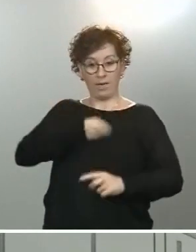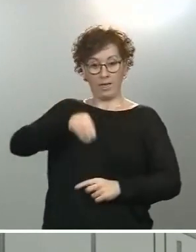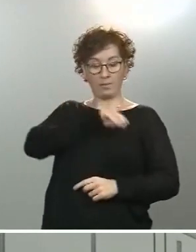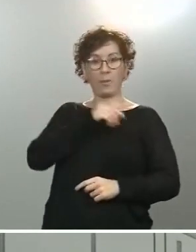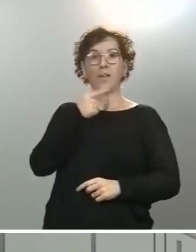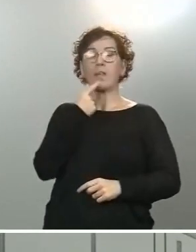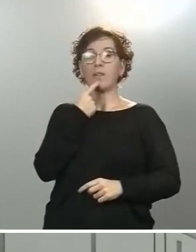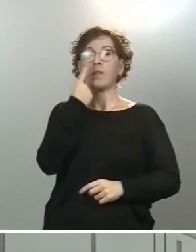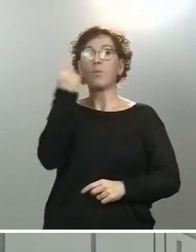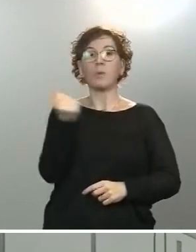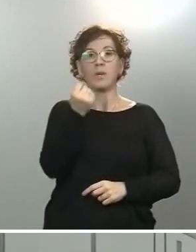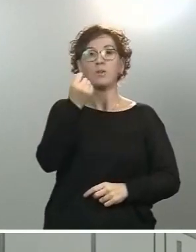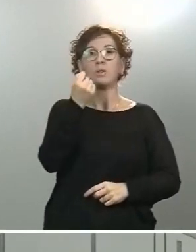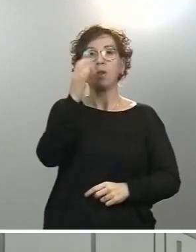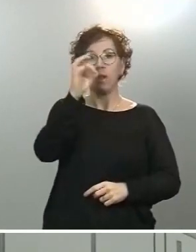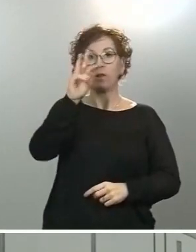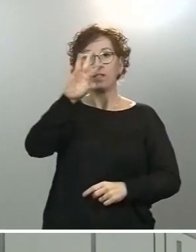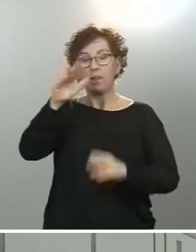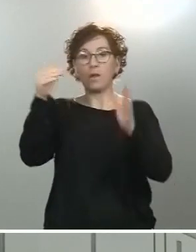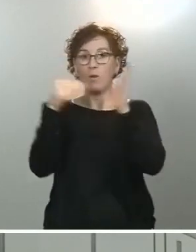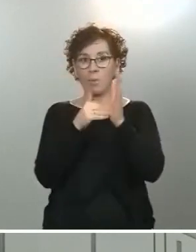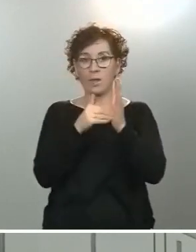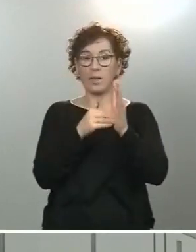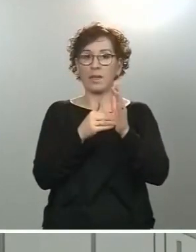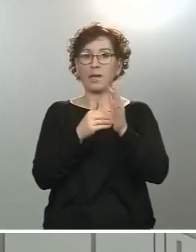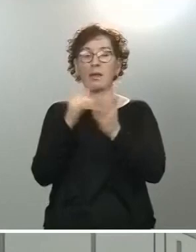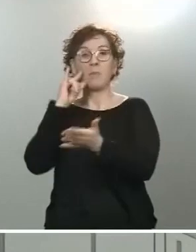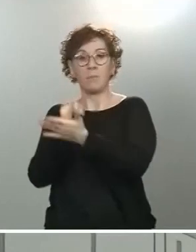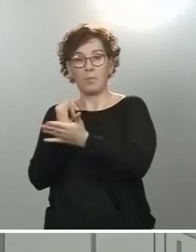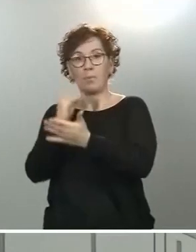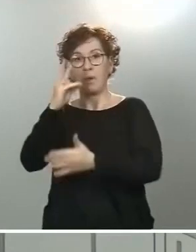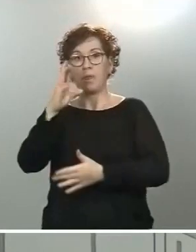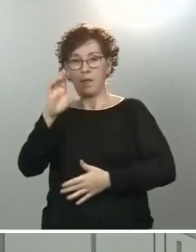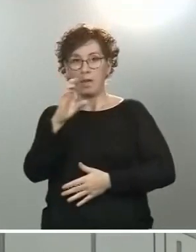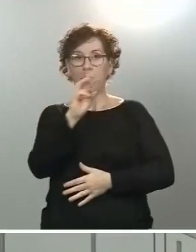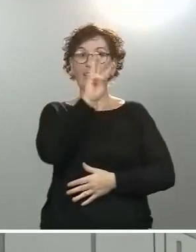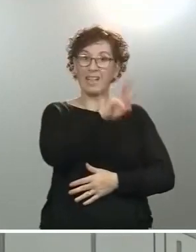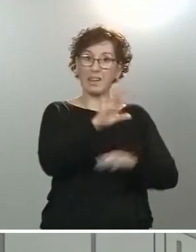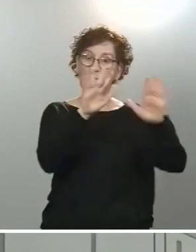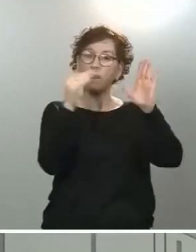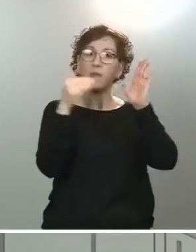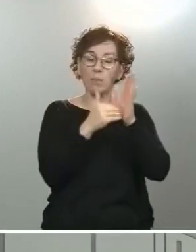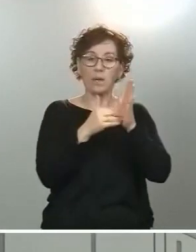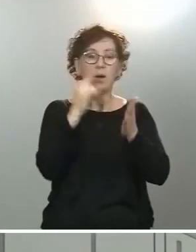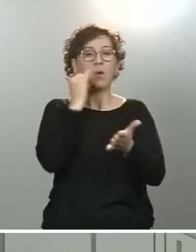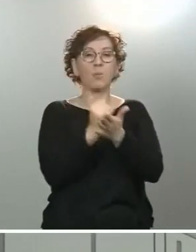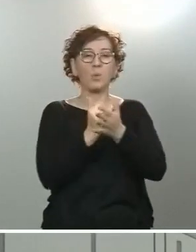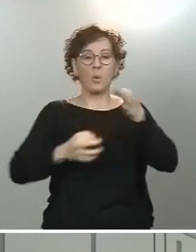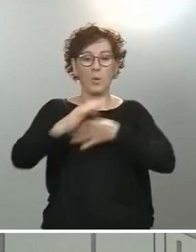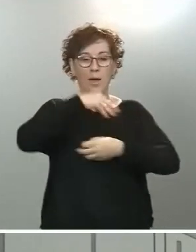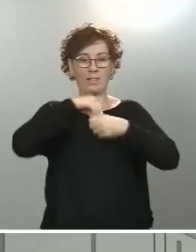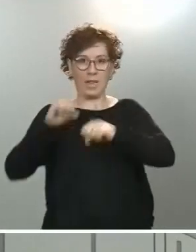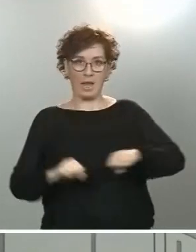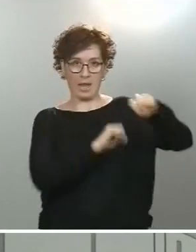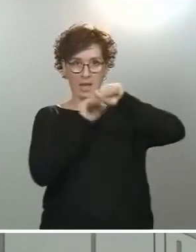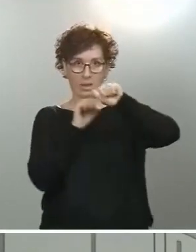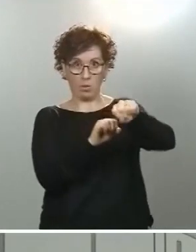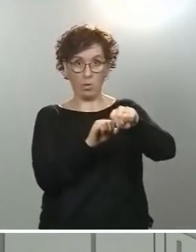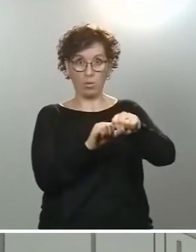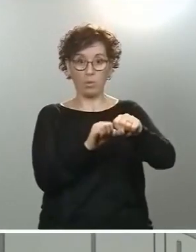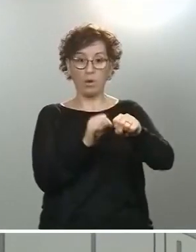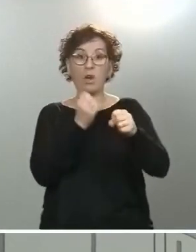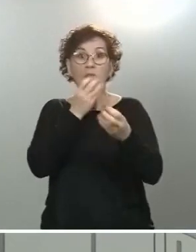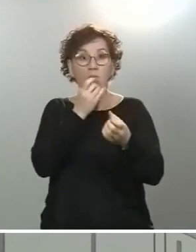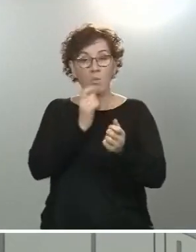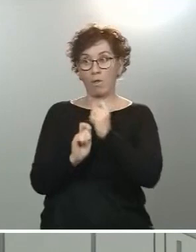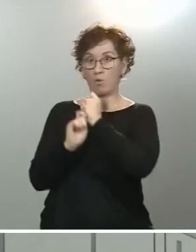pruebas de PCR y 310.000 pruebas de anticuerpos. Toda esta información se dio a la OCDE y la OCDE la utilizó de